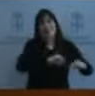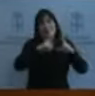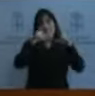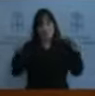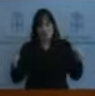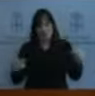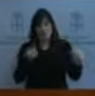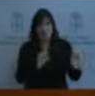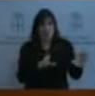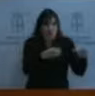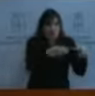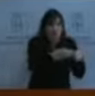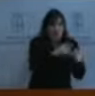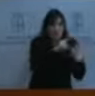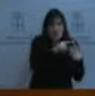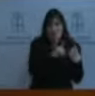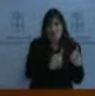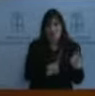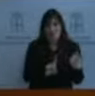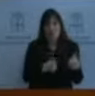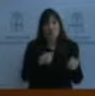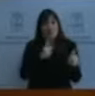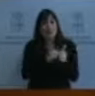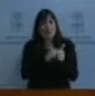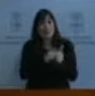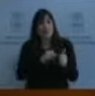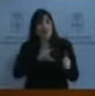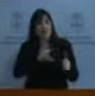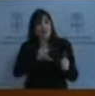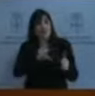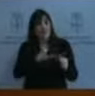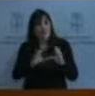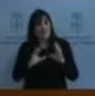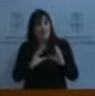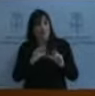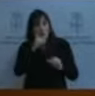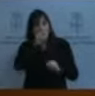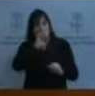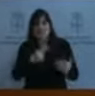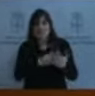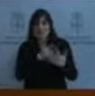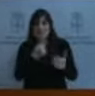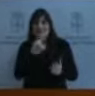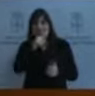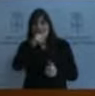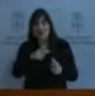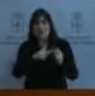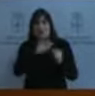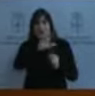en el año 2016, decía que en Asturias hay 5.800 núcleos rurales